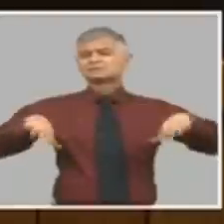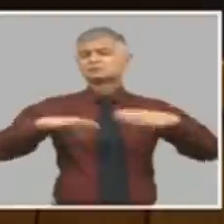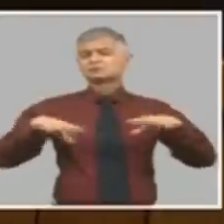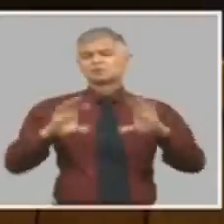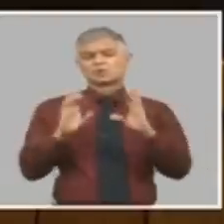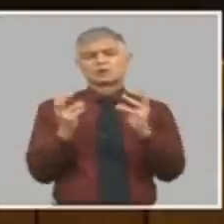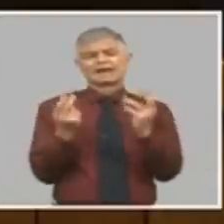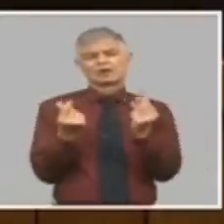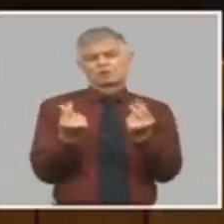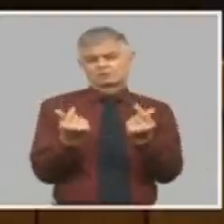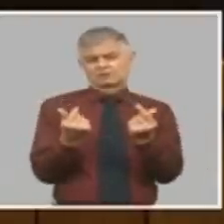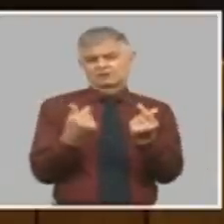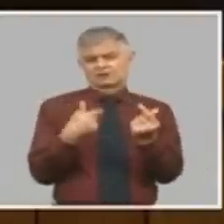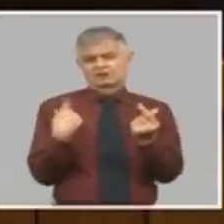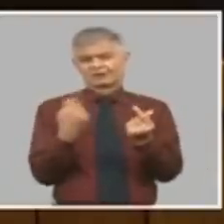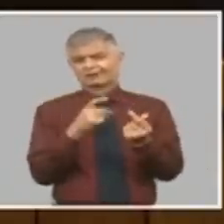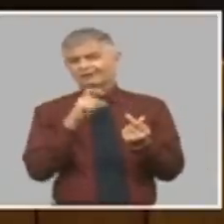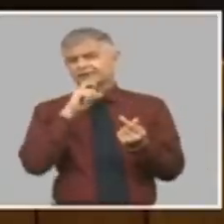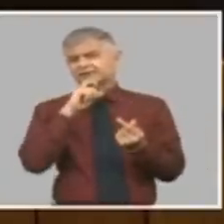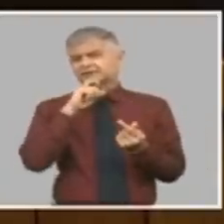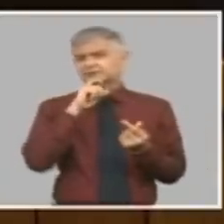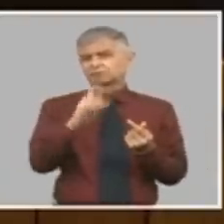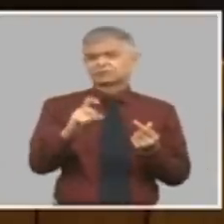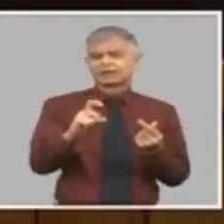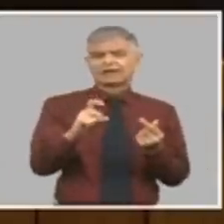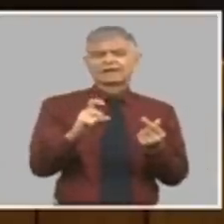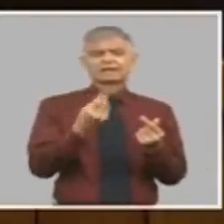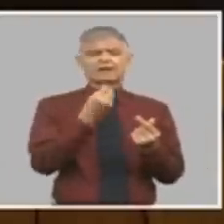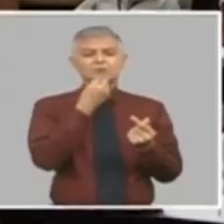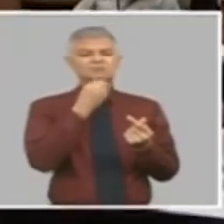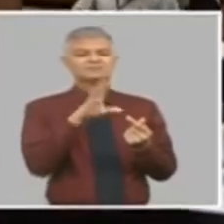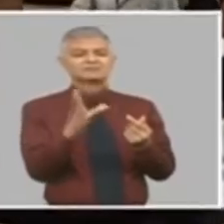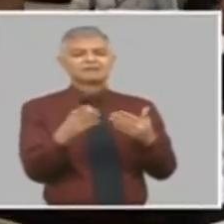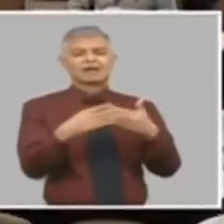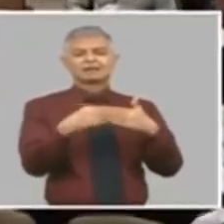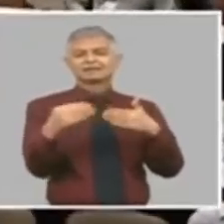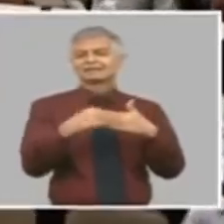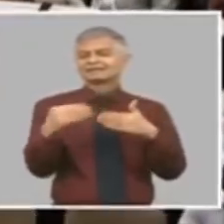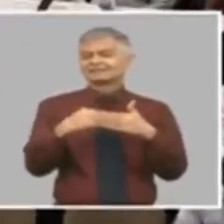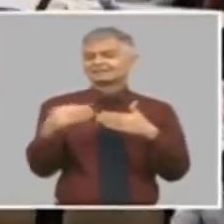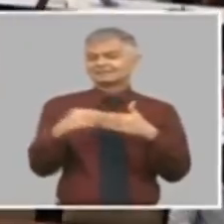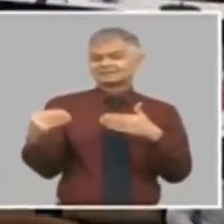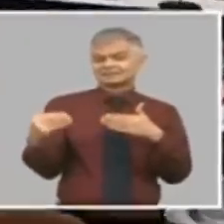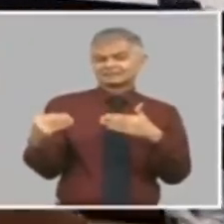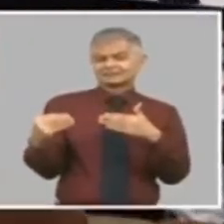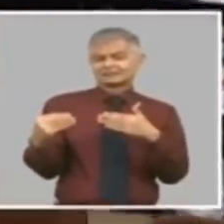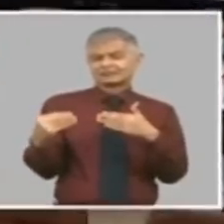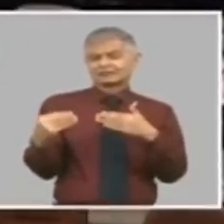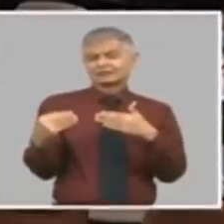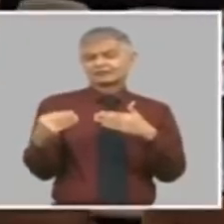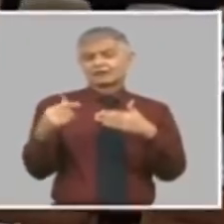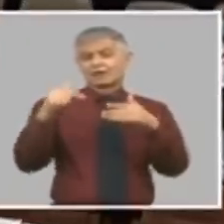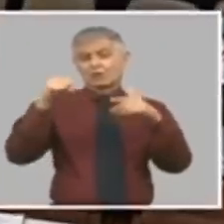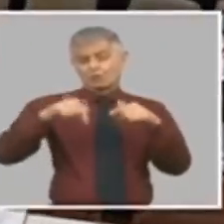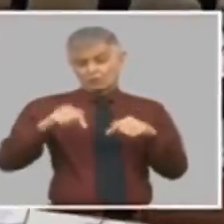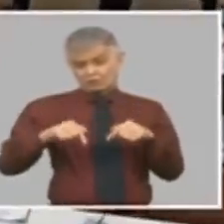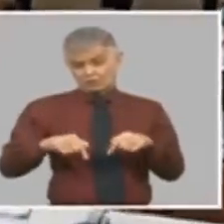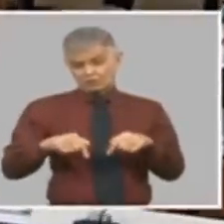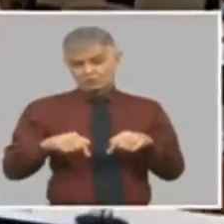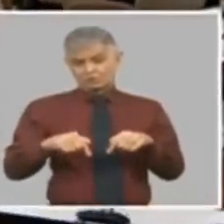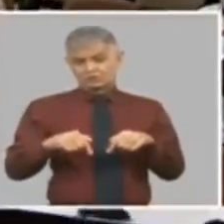fundamentalmente en la disponibilidad de divisas convertibles. Hoy estamos